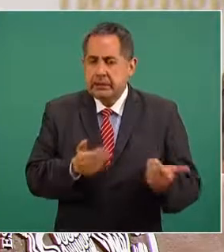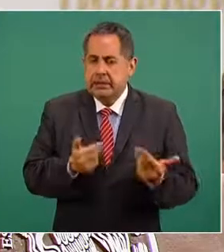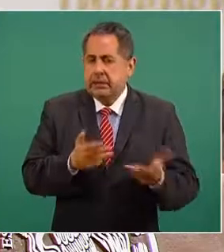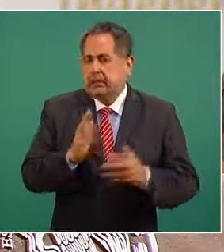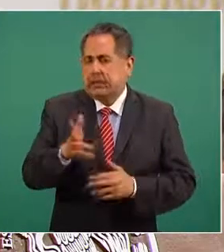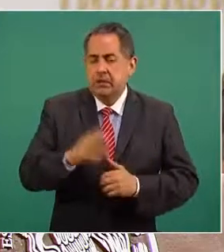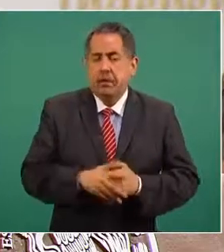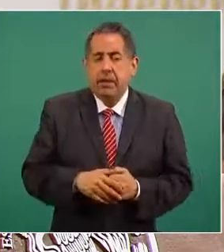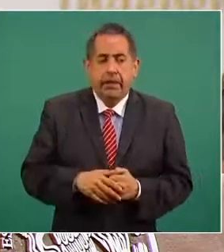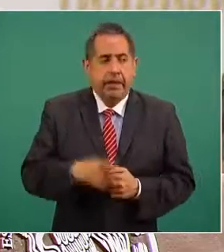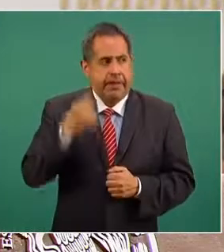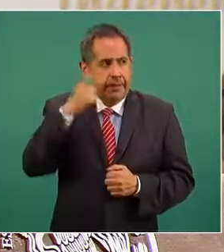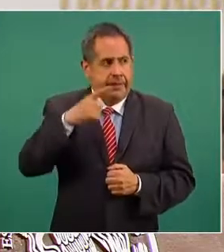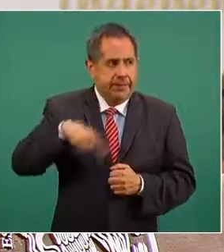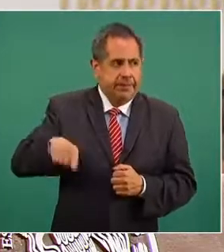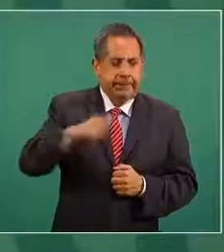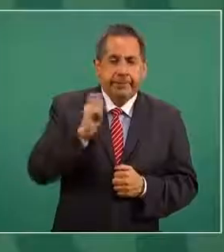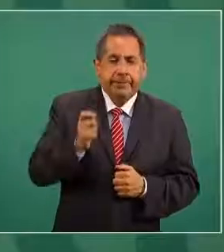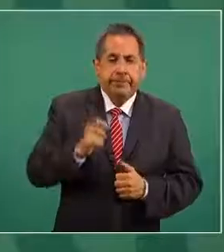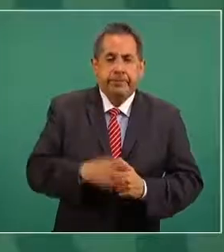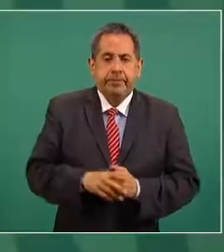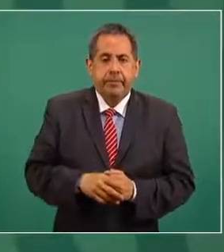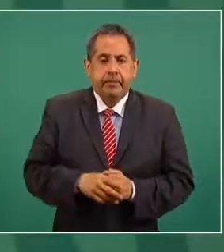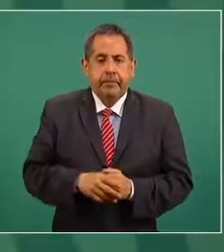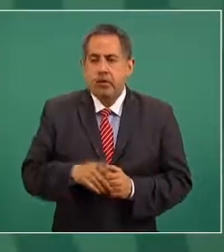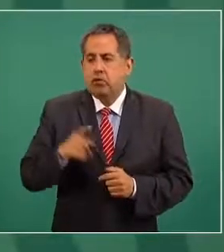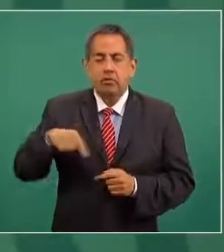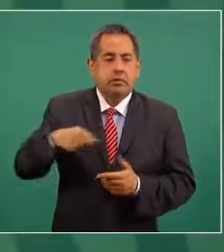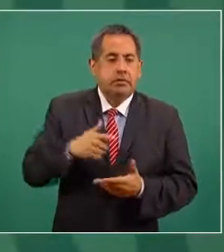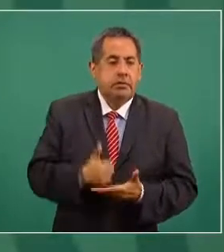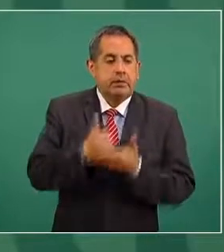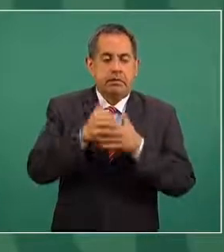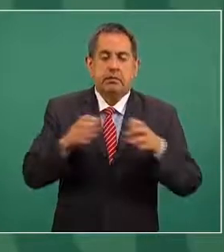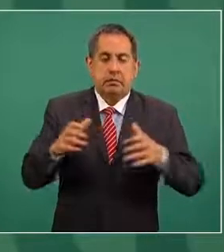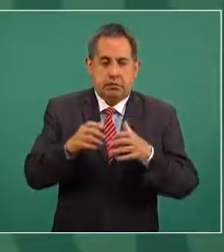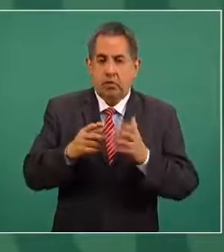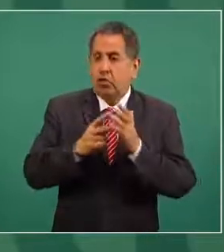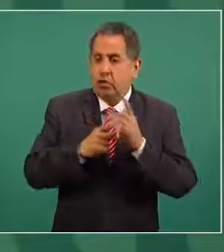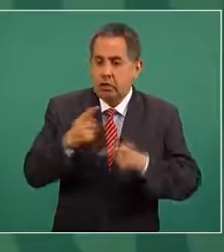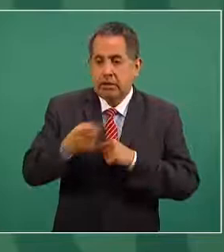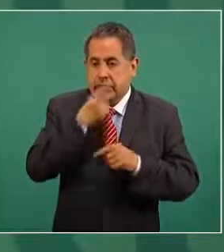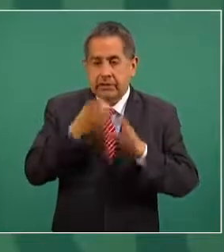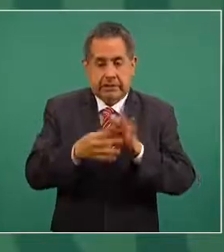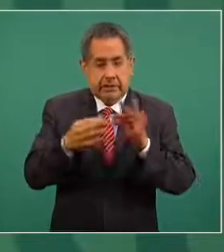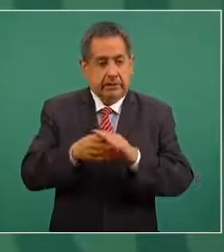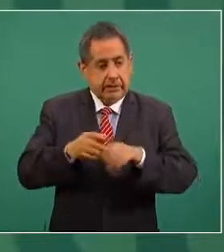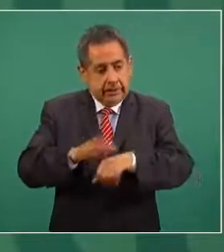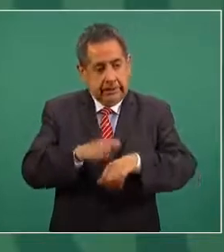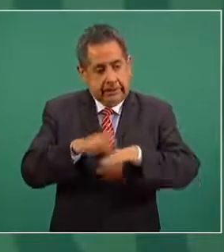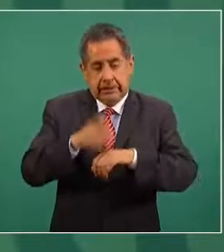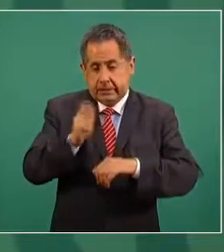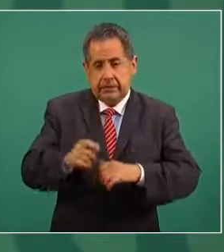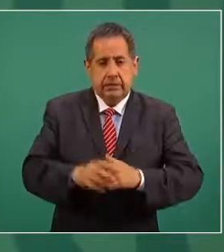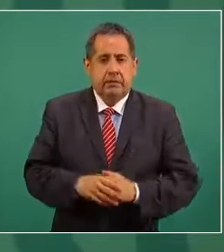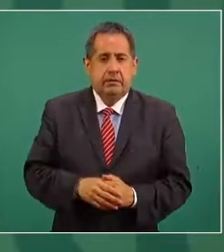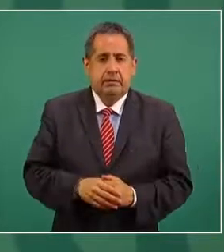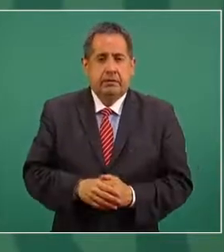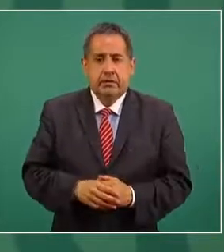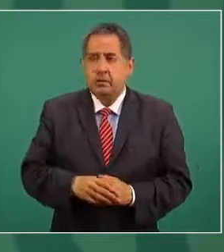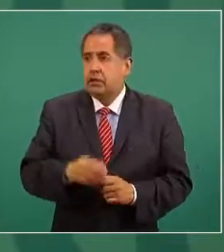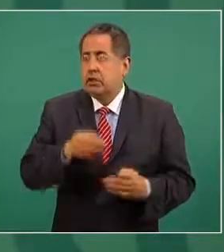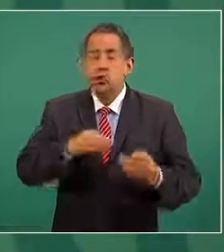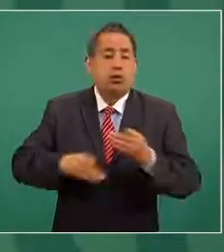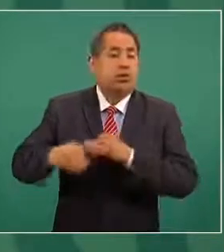para que nos ayuden y vuelvo a hacer ese llamado que